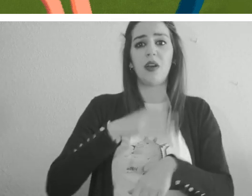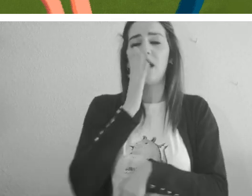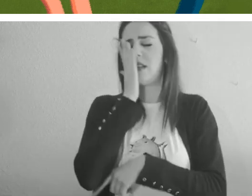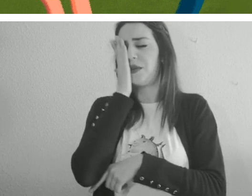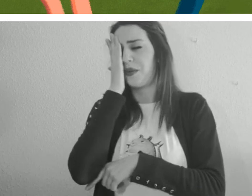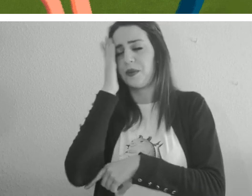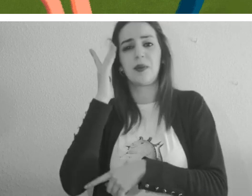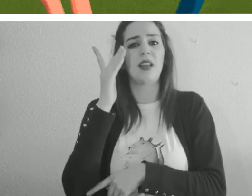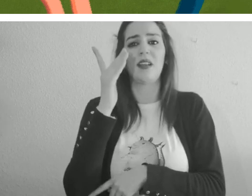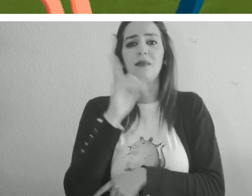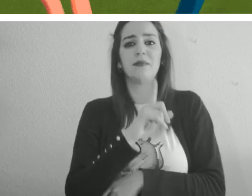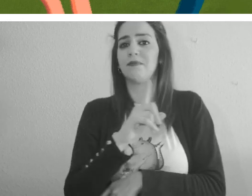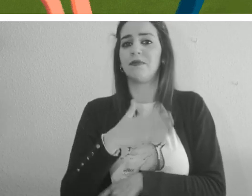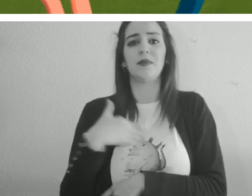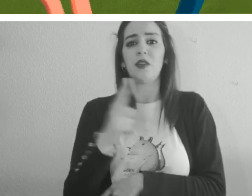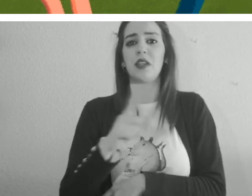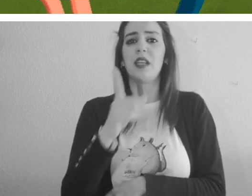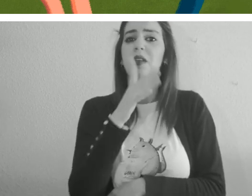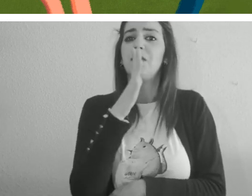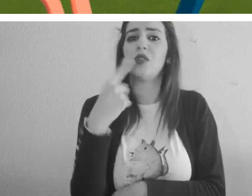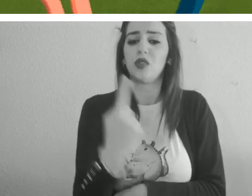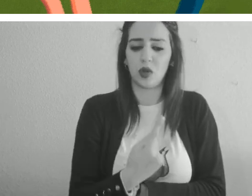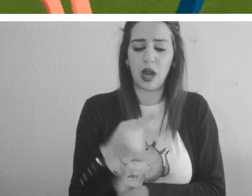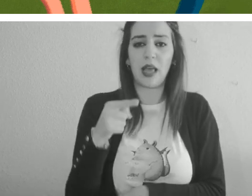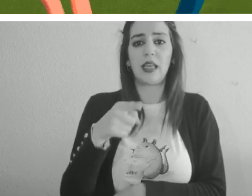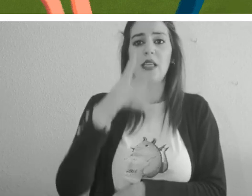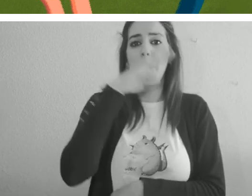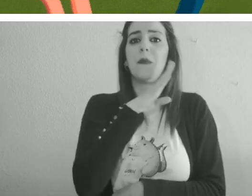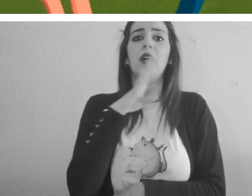y estar sola. Quiere dormir con sus padres.